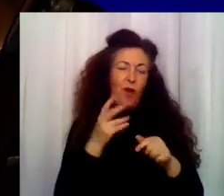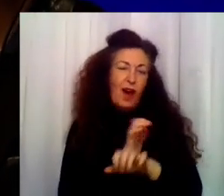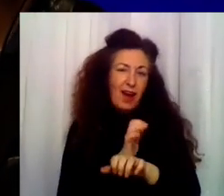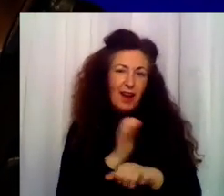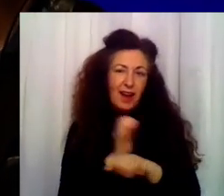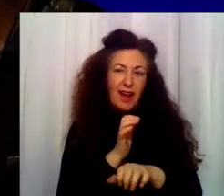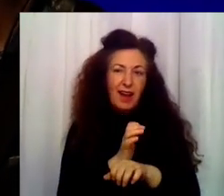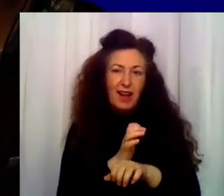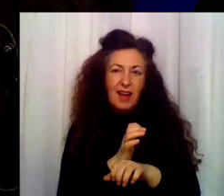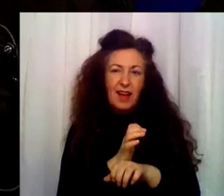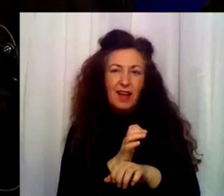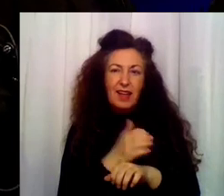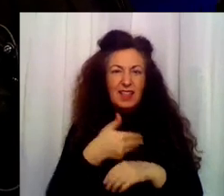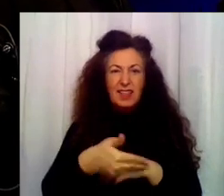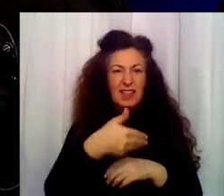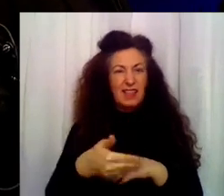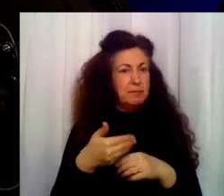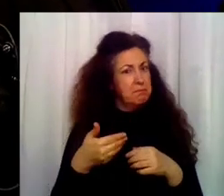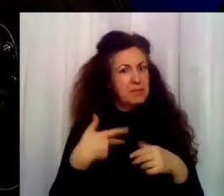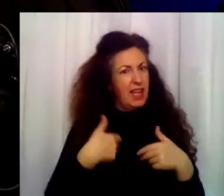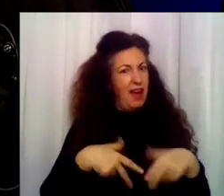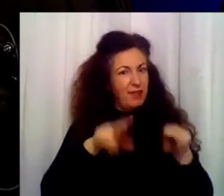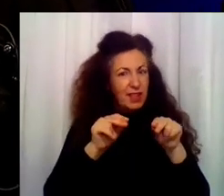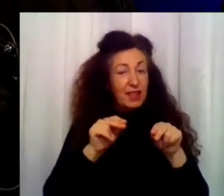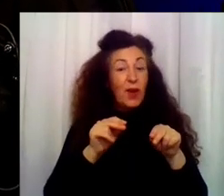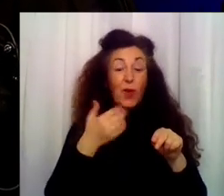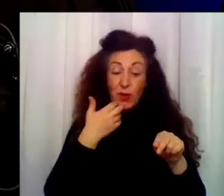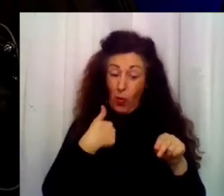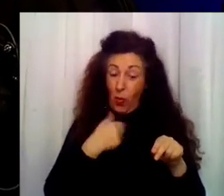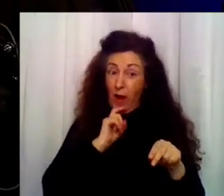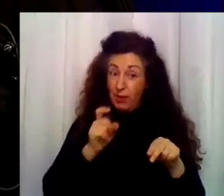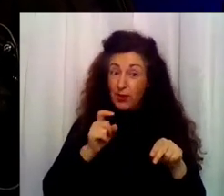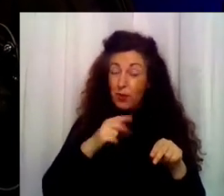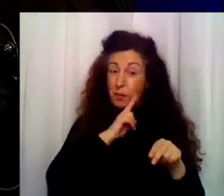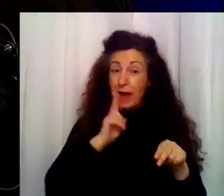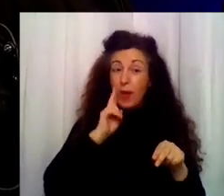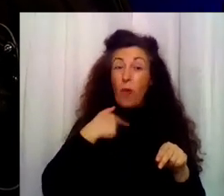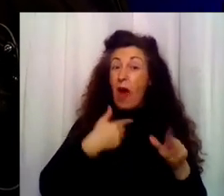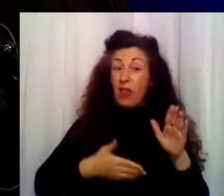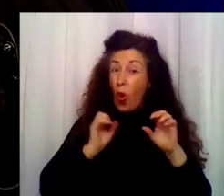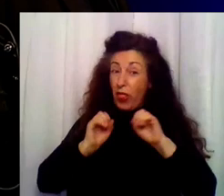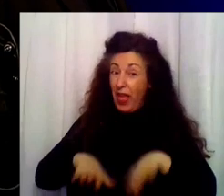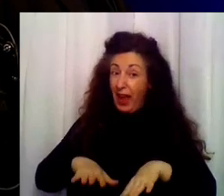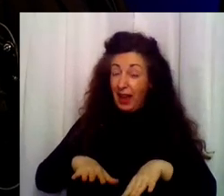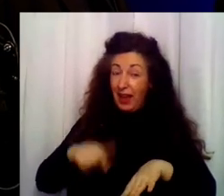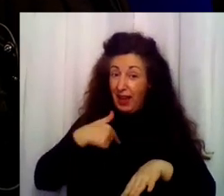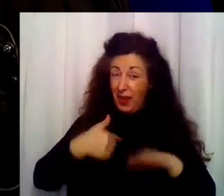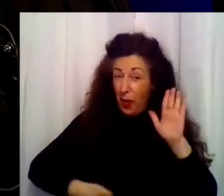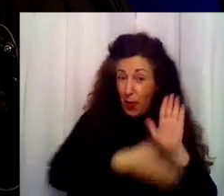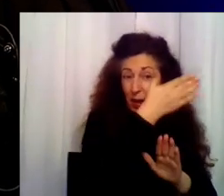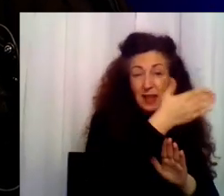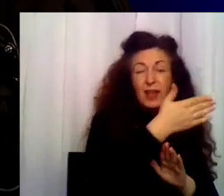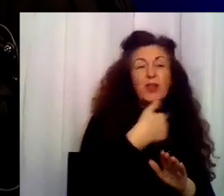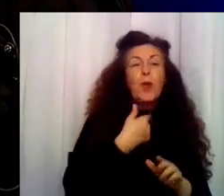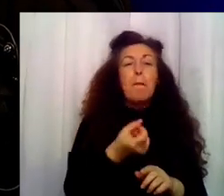Oye, qué bien te los lías ya, ¿no? ¿Sabes qué te digo? ¿Qué? Cuando salga no volveré al Orfidal. Esto es muchísimo